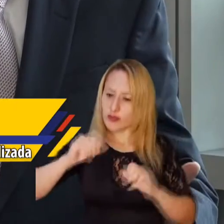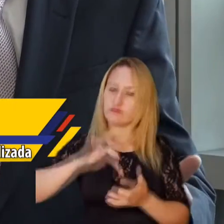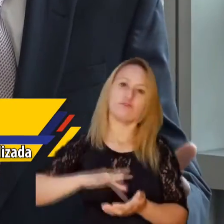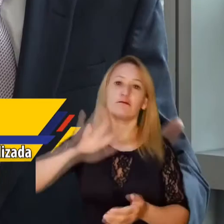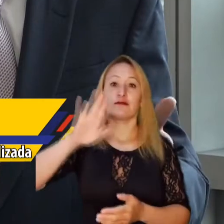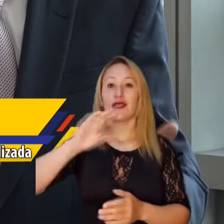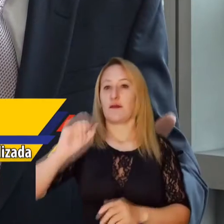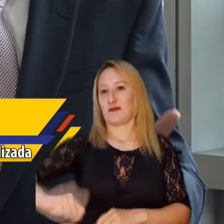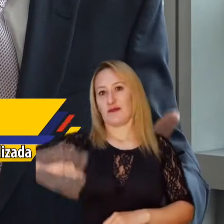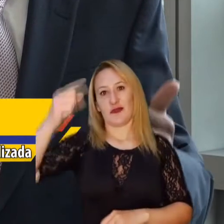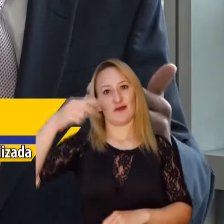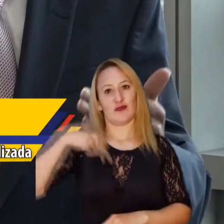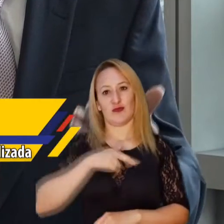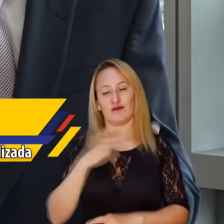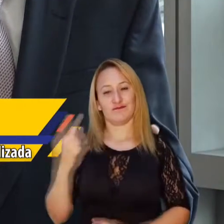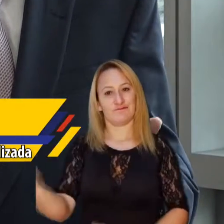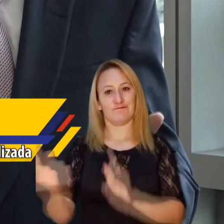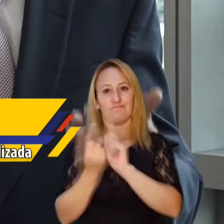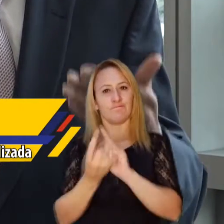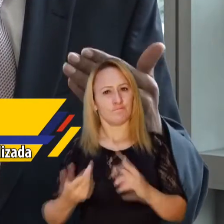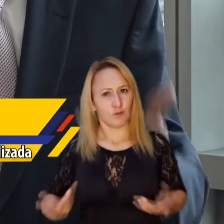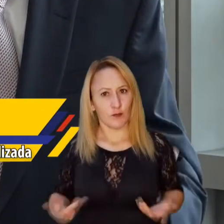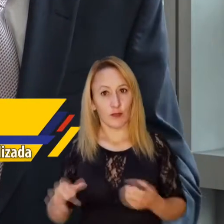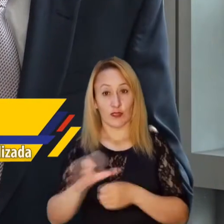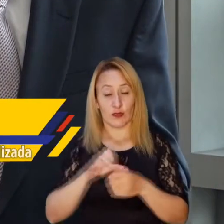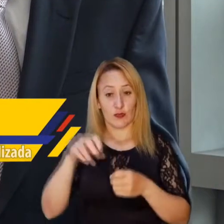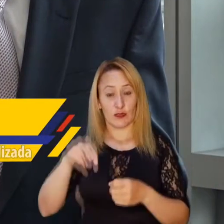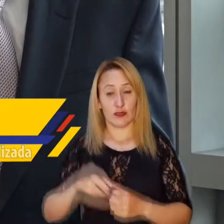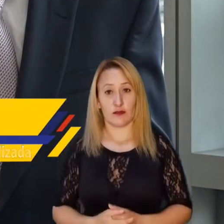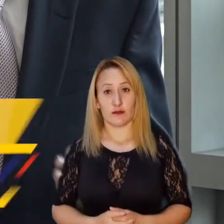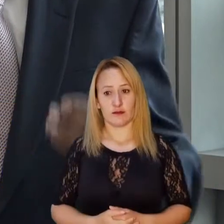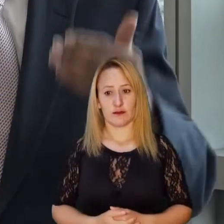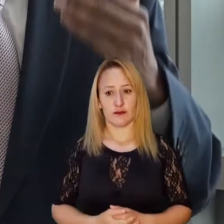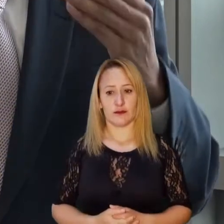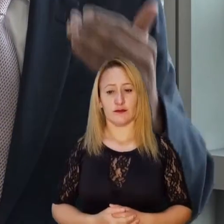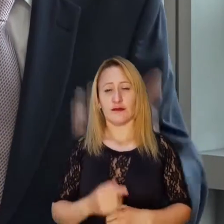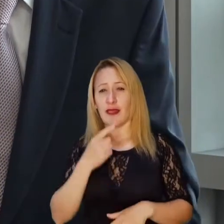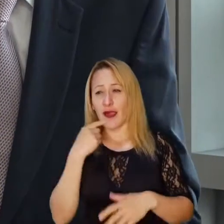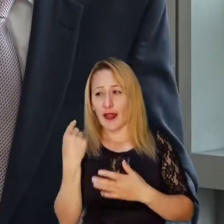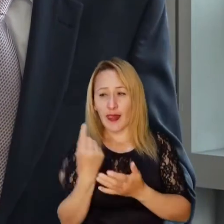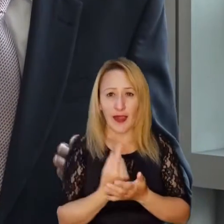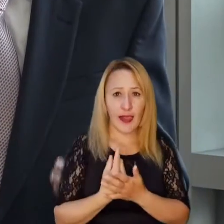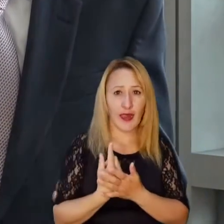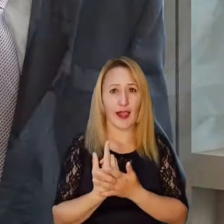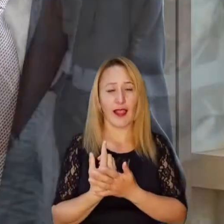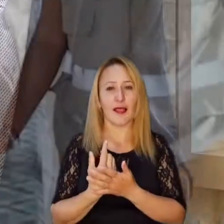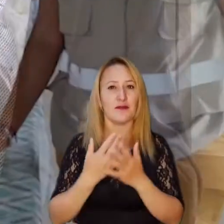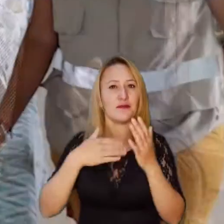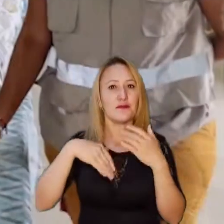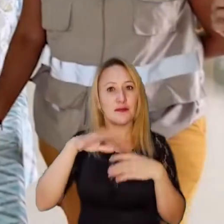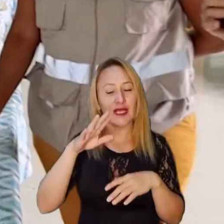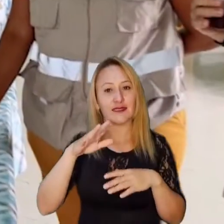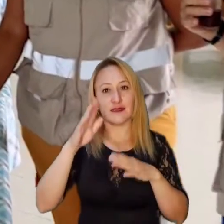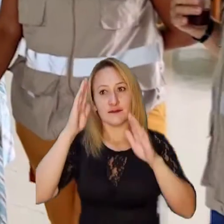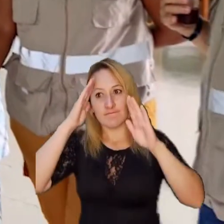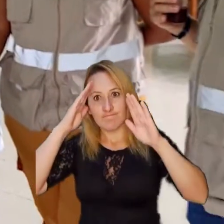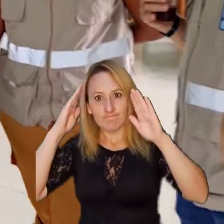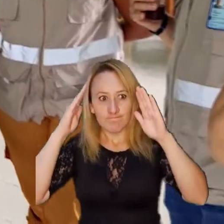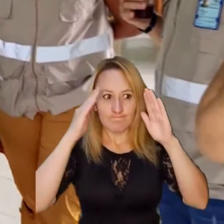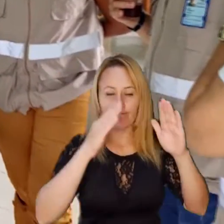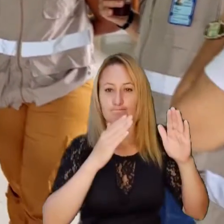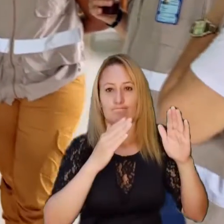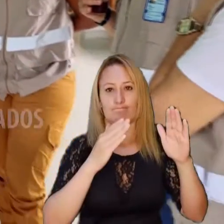voz al que no tiene voz. Por ende, el primer momento es el encuentro que tenemos con los